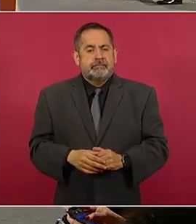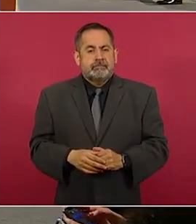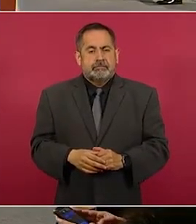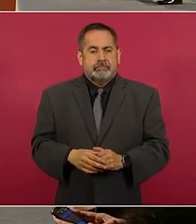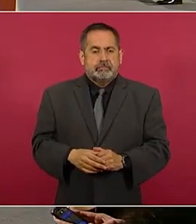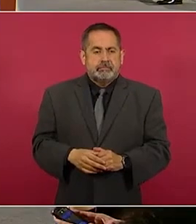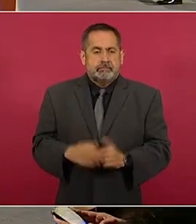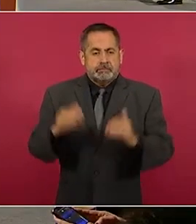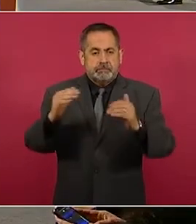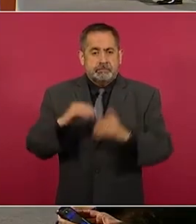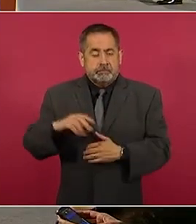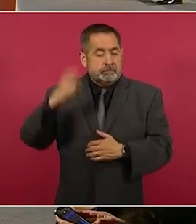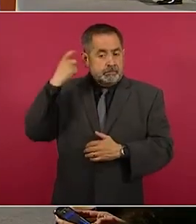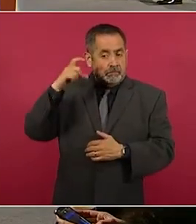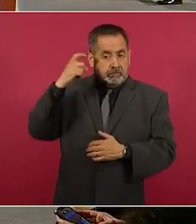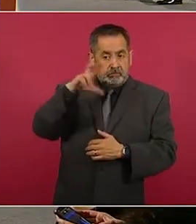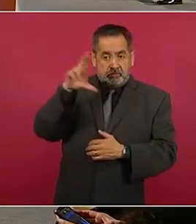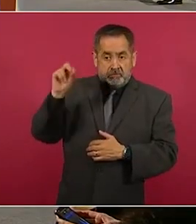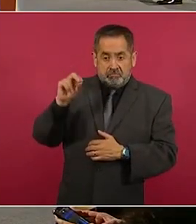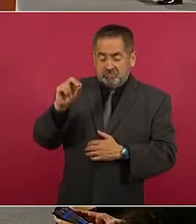Quintana Roo muy bien,